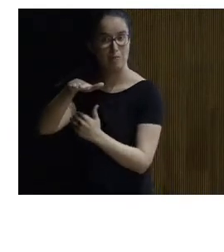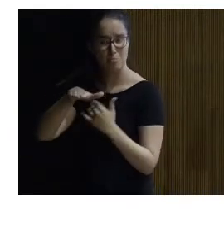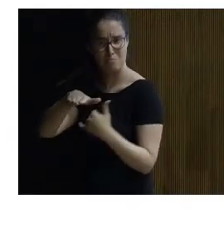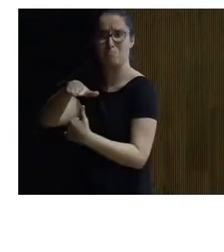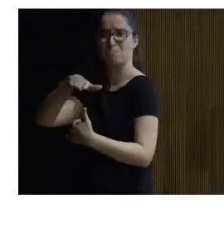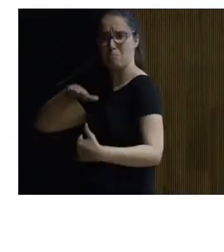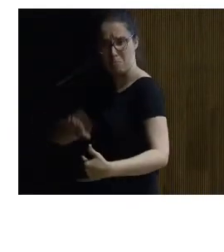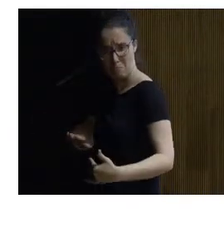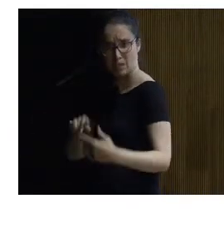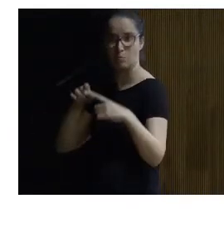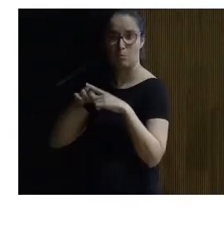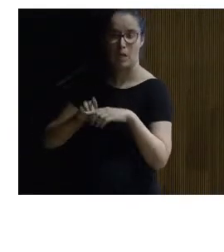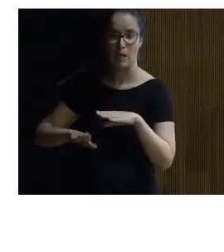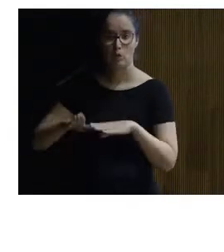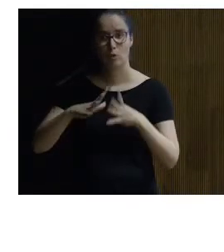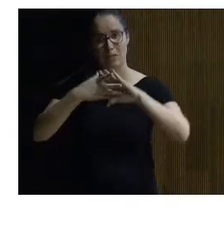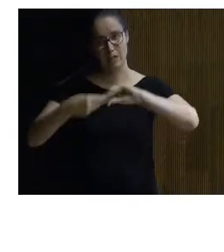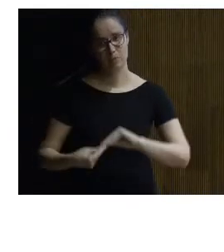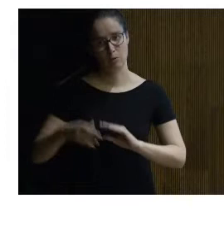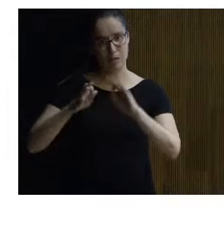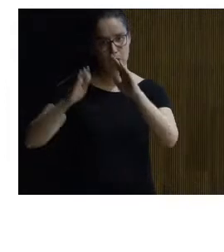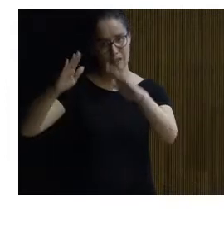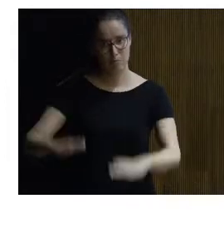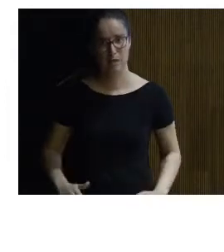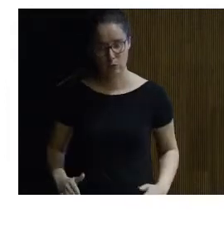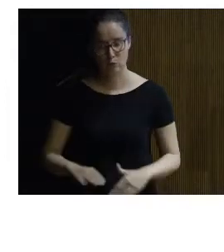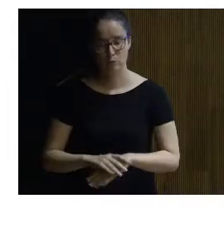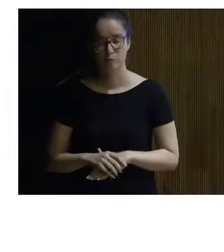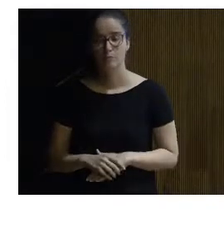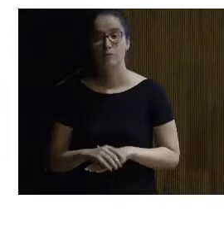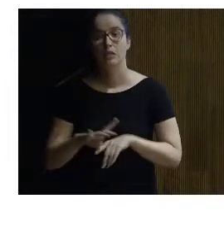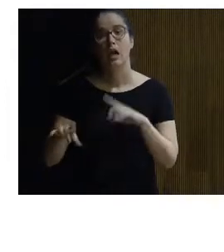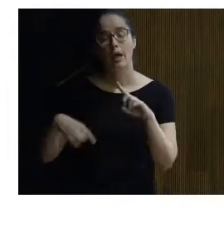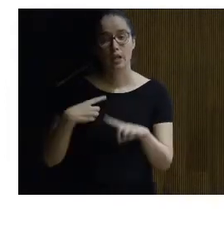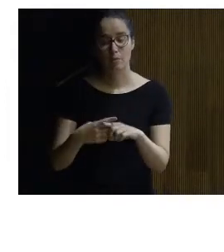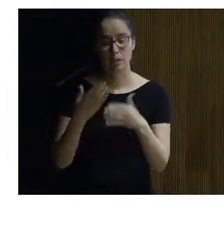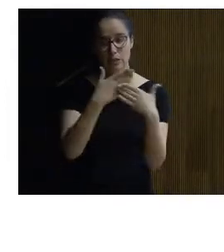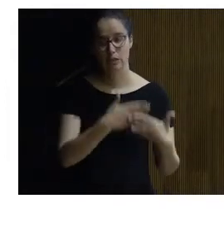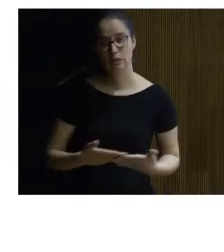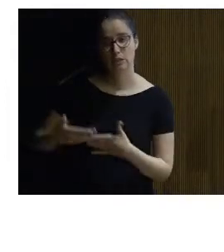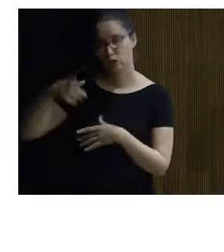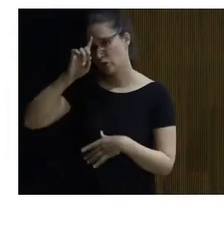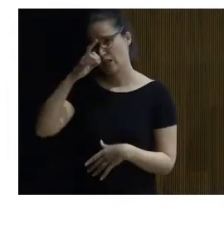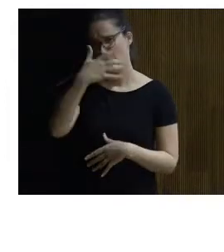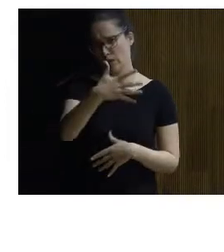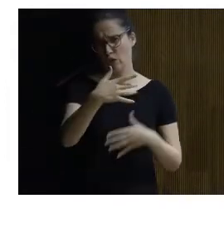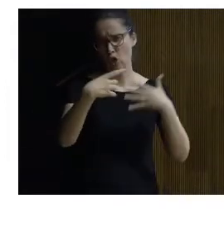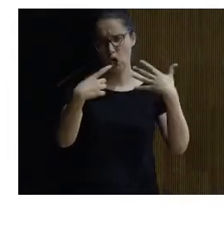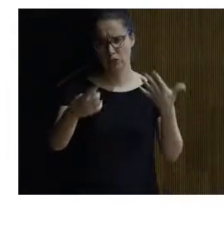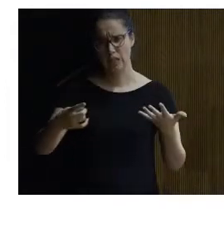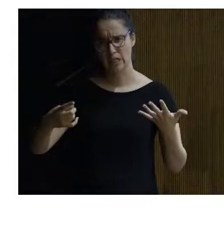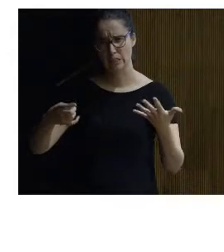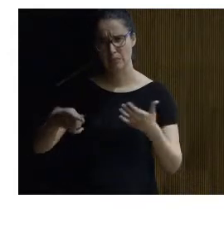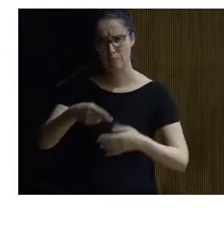la pendiente y los recorridos estén adecuados a lo que marca el código técnico además estudiaron no sé cinco o seis núcleos